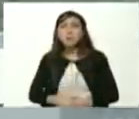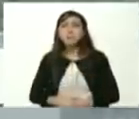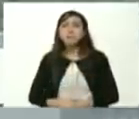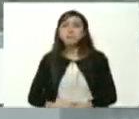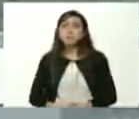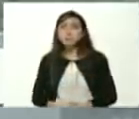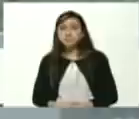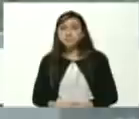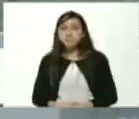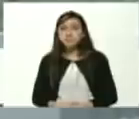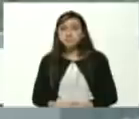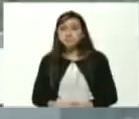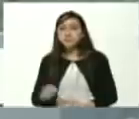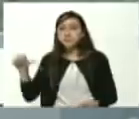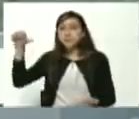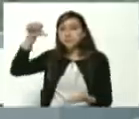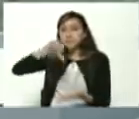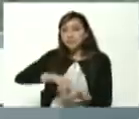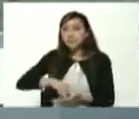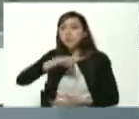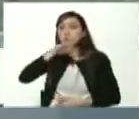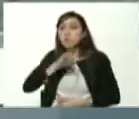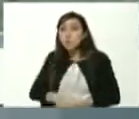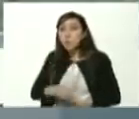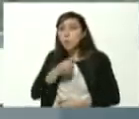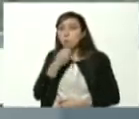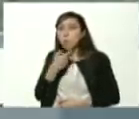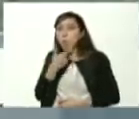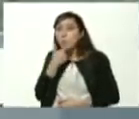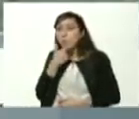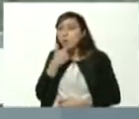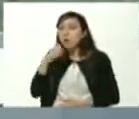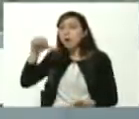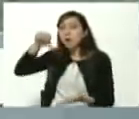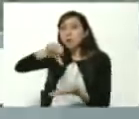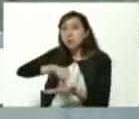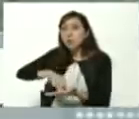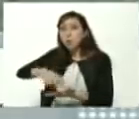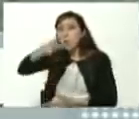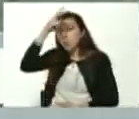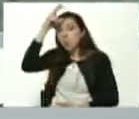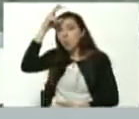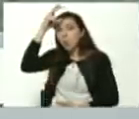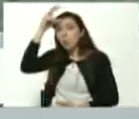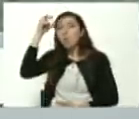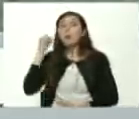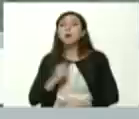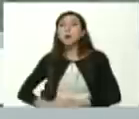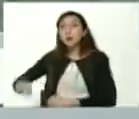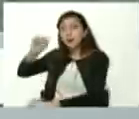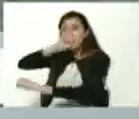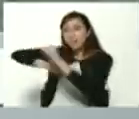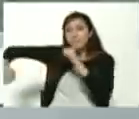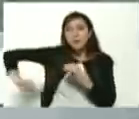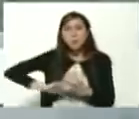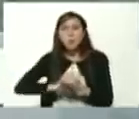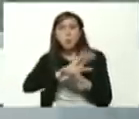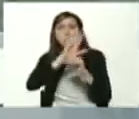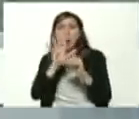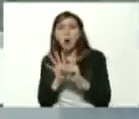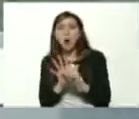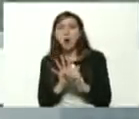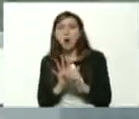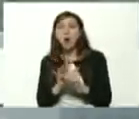en el centro histórico de esa hermosa ciudad de Coro en la batalla contra el COVID-19